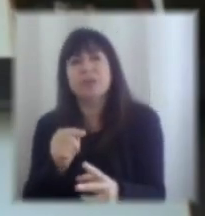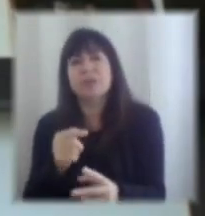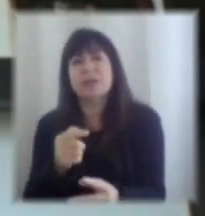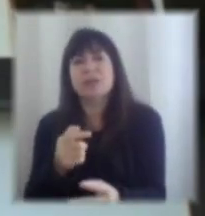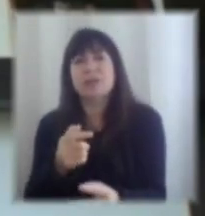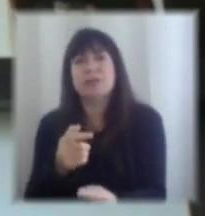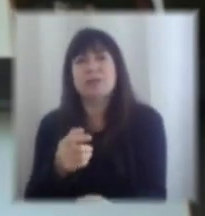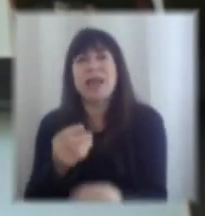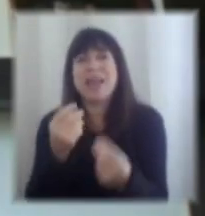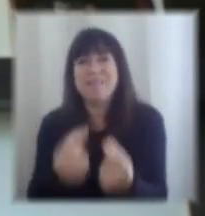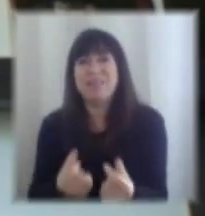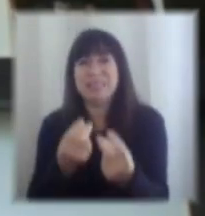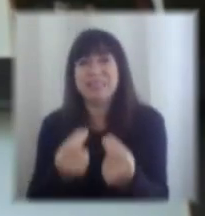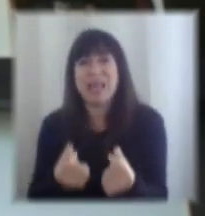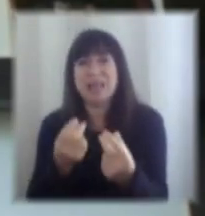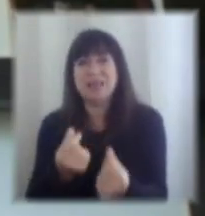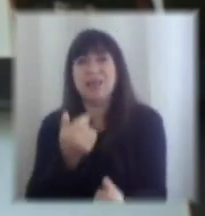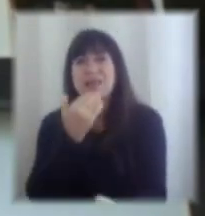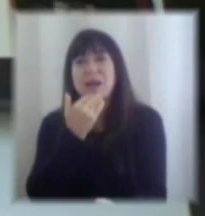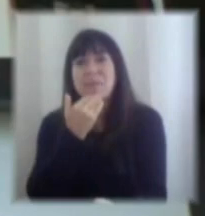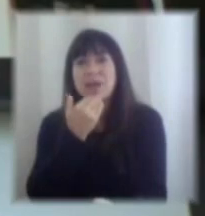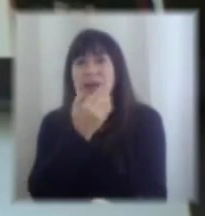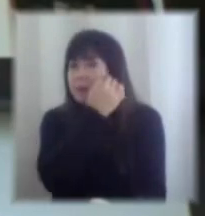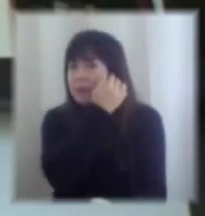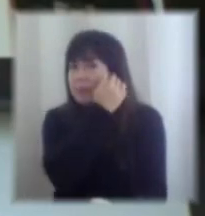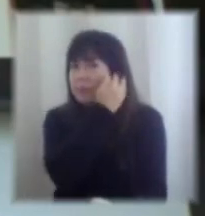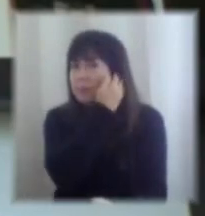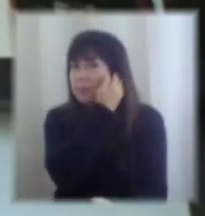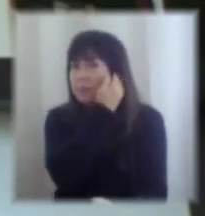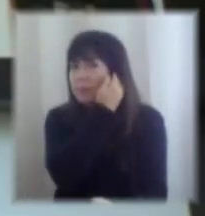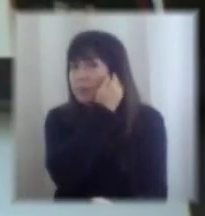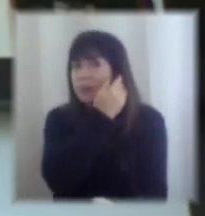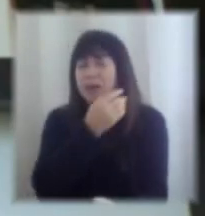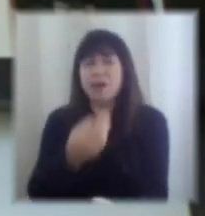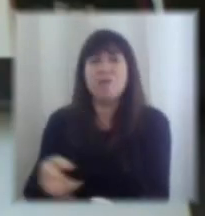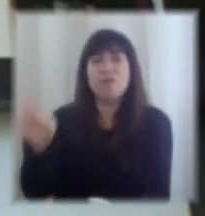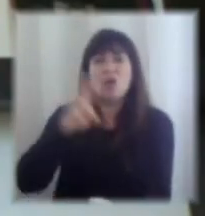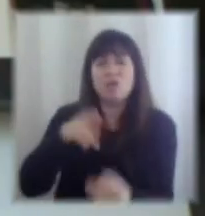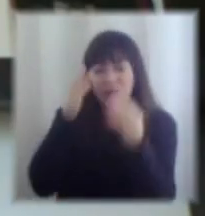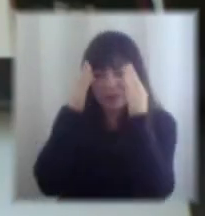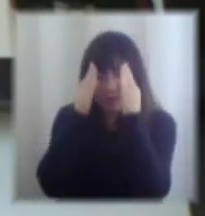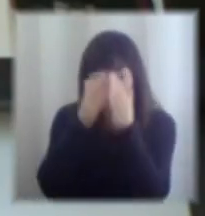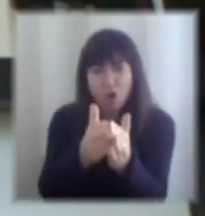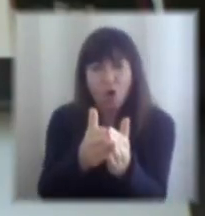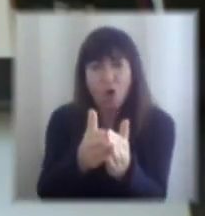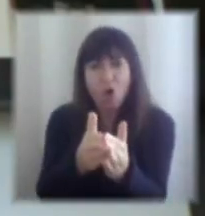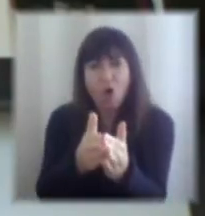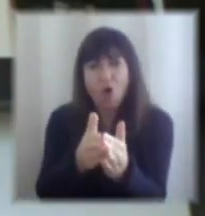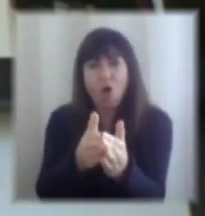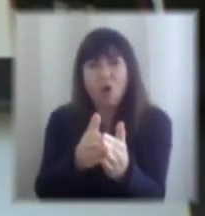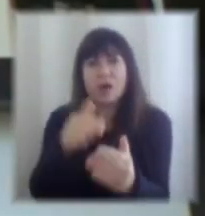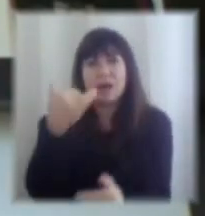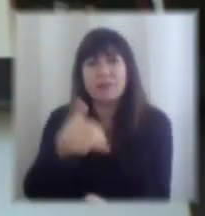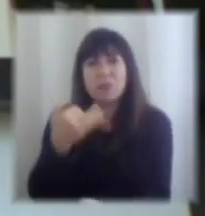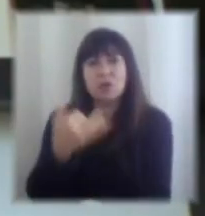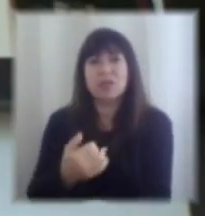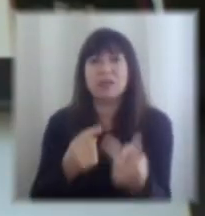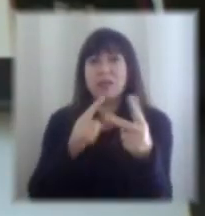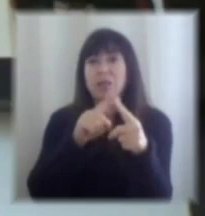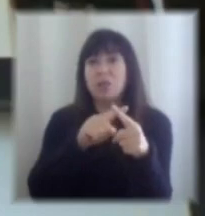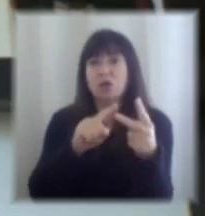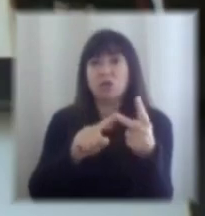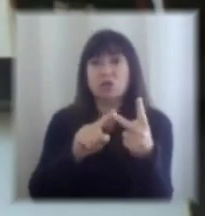eficiental sino que tampoco también permite en el fondo tampoco permite en el fondo refocalizar refocalizar porque aquí hay dos cosas que no han